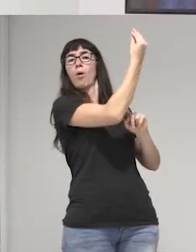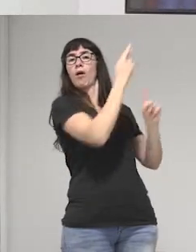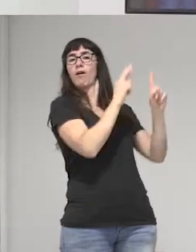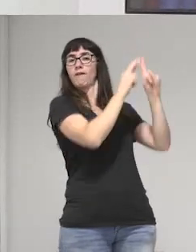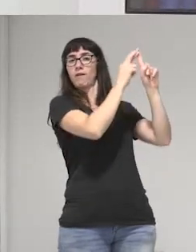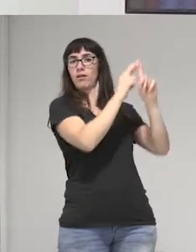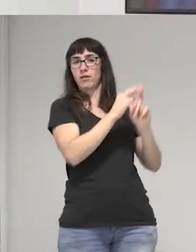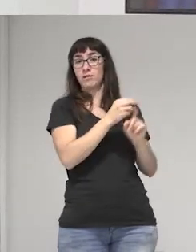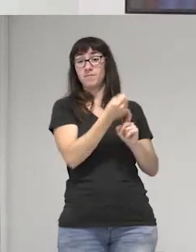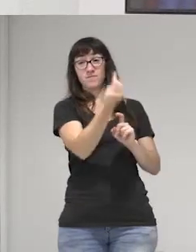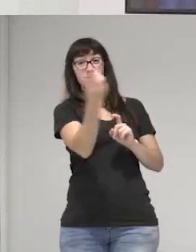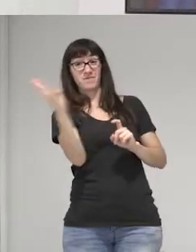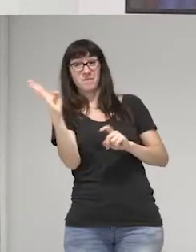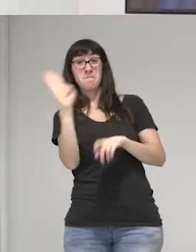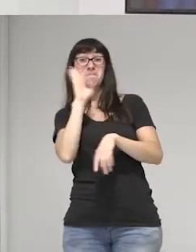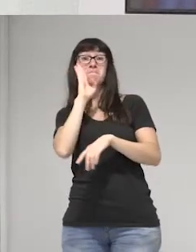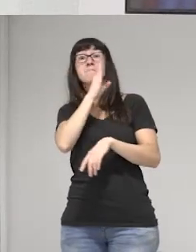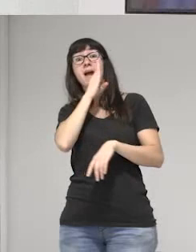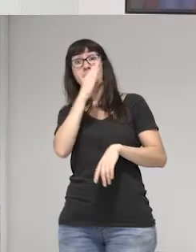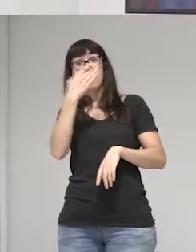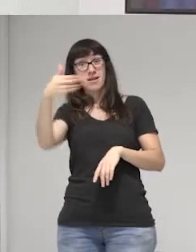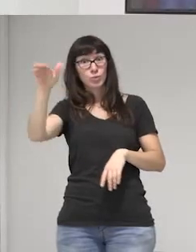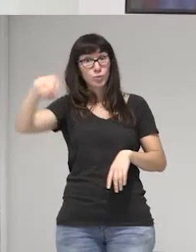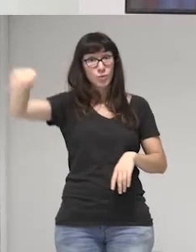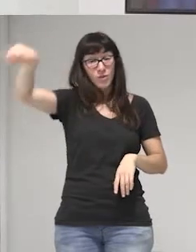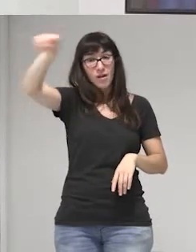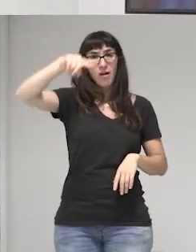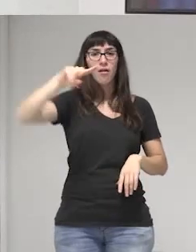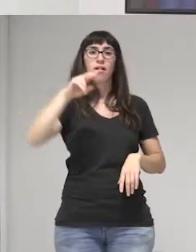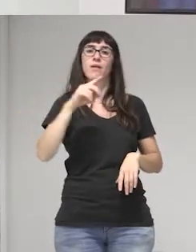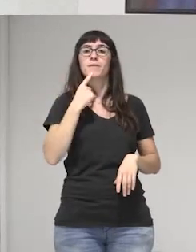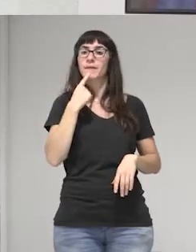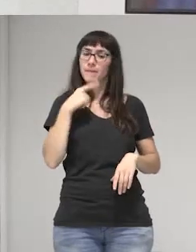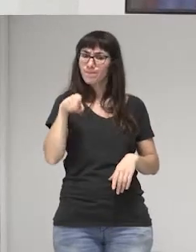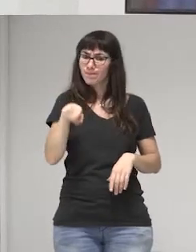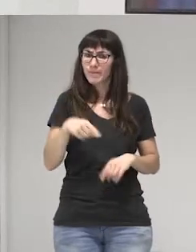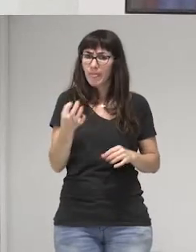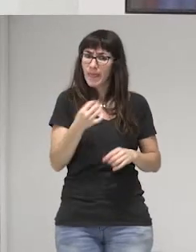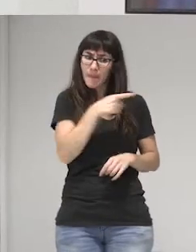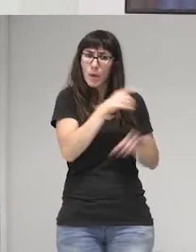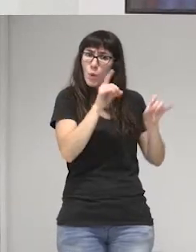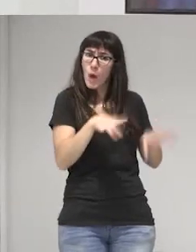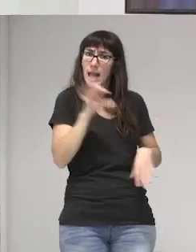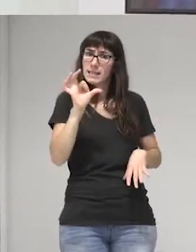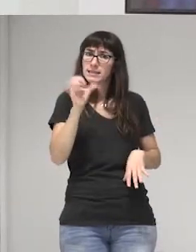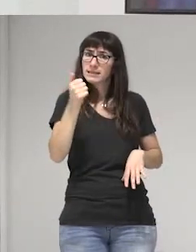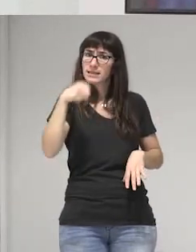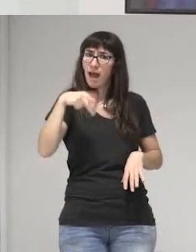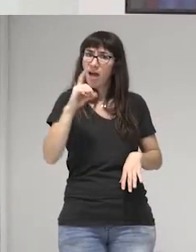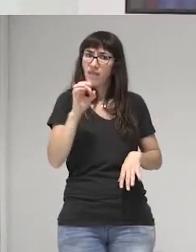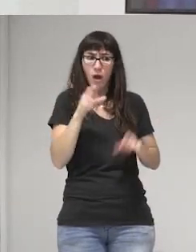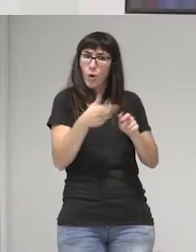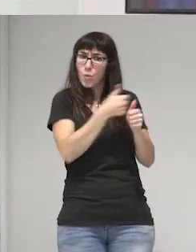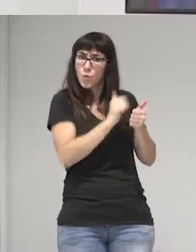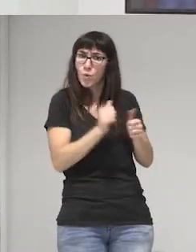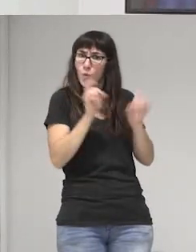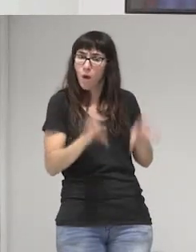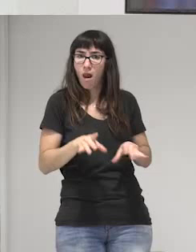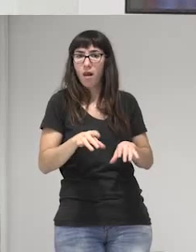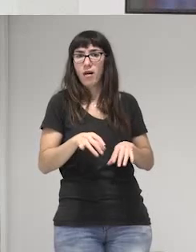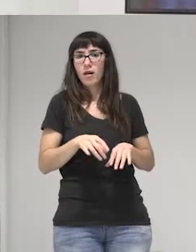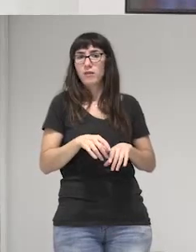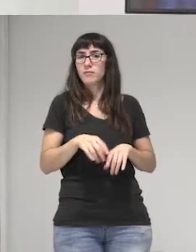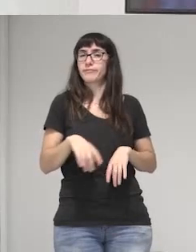mamás de las otras jóvenes decían, ustedes deberían de ser como Sandra. Era el